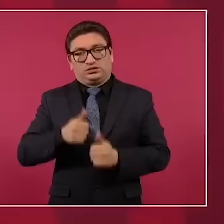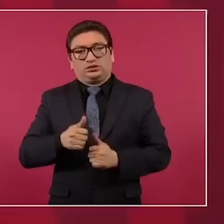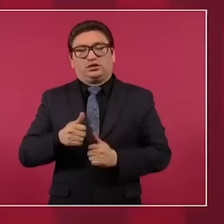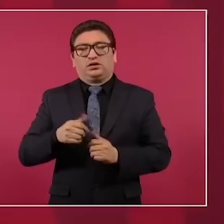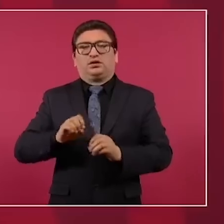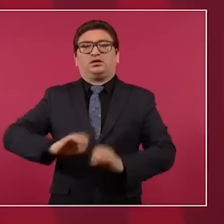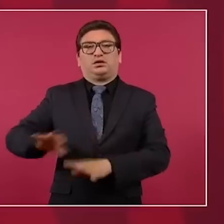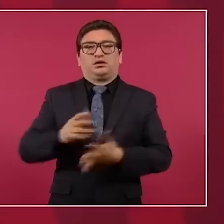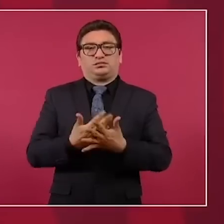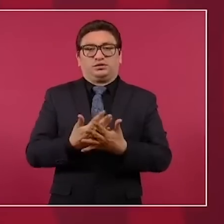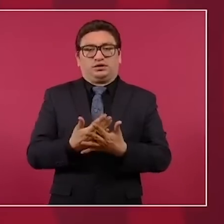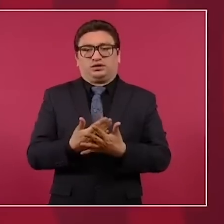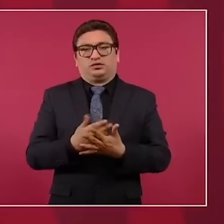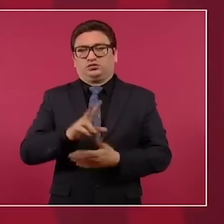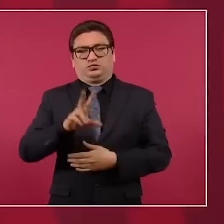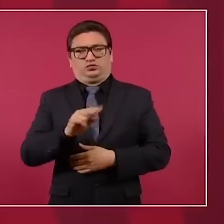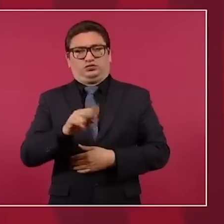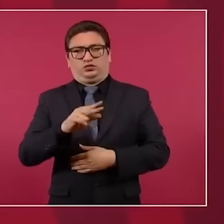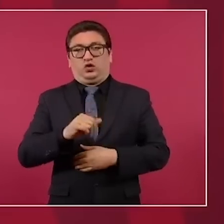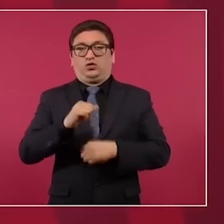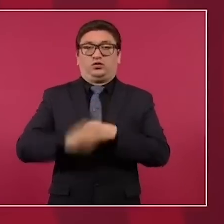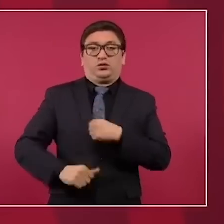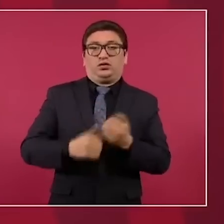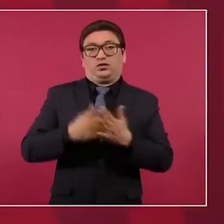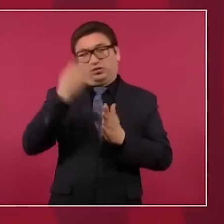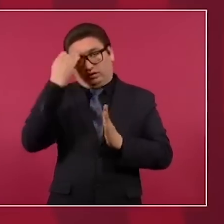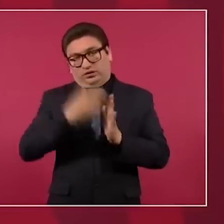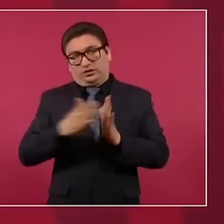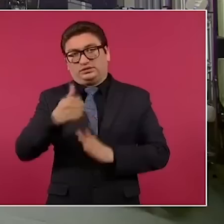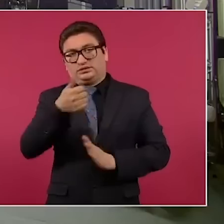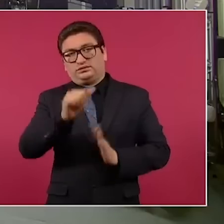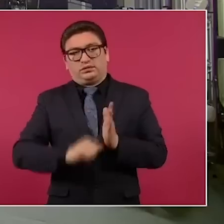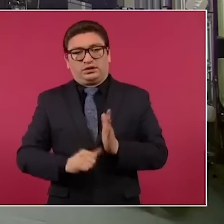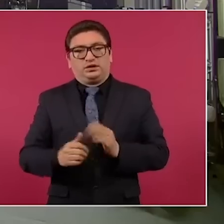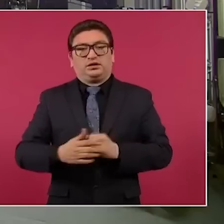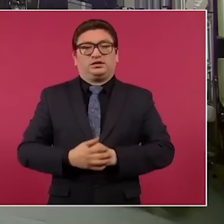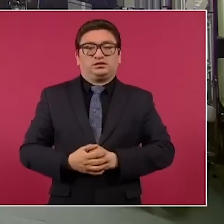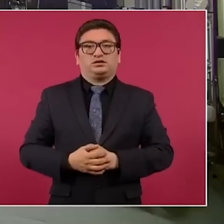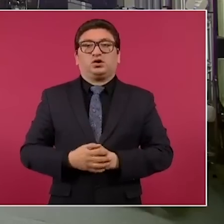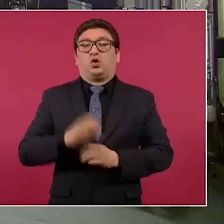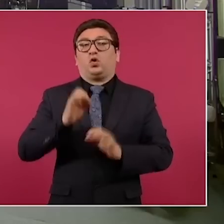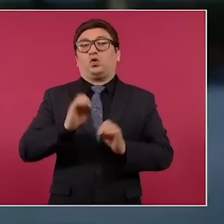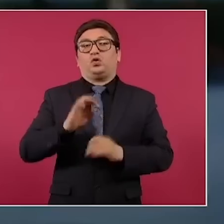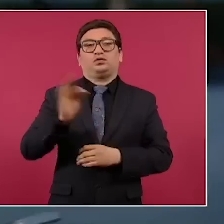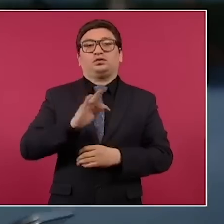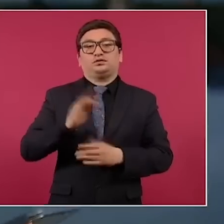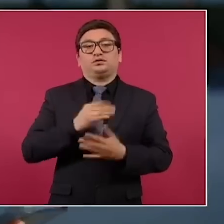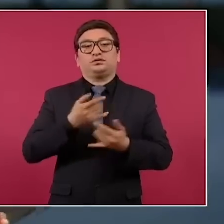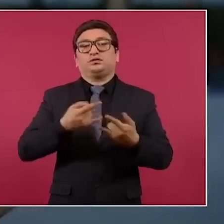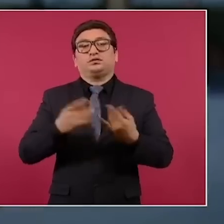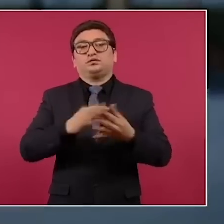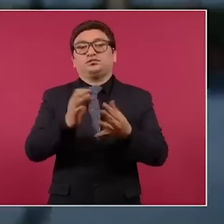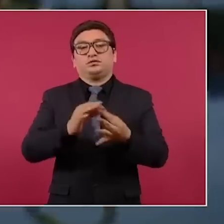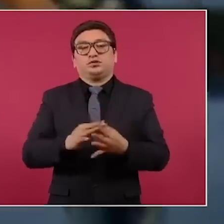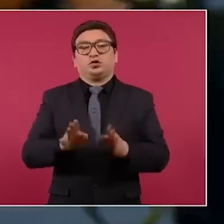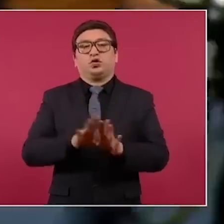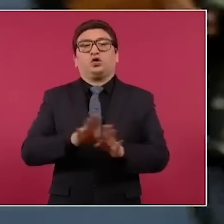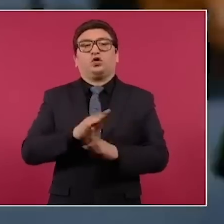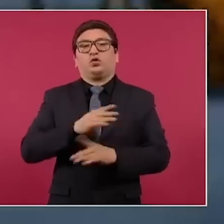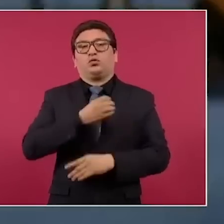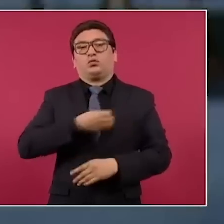así. ¿Pero cirugías no tardarán seis meses o que nos pueda detallar cómo es esa